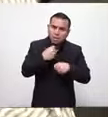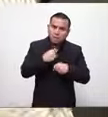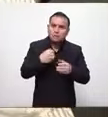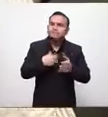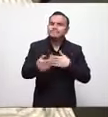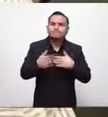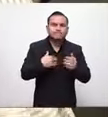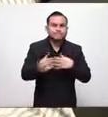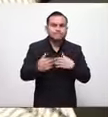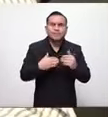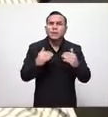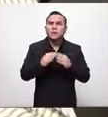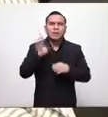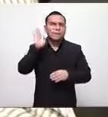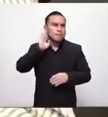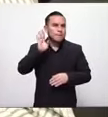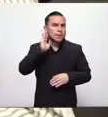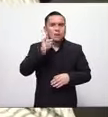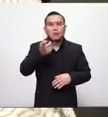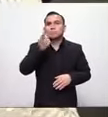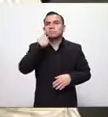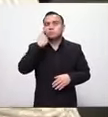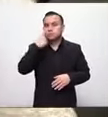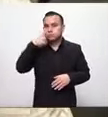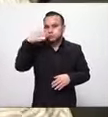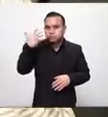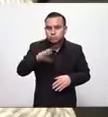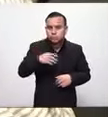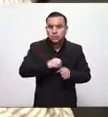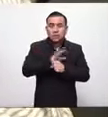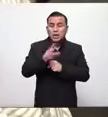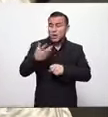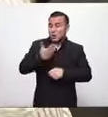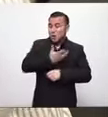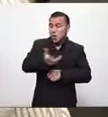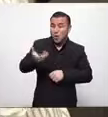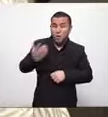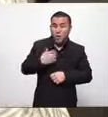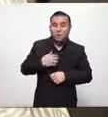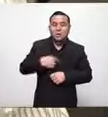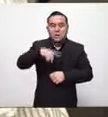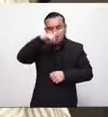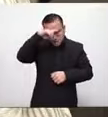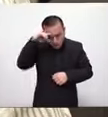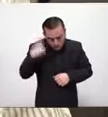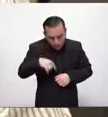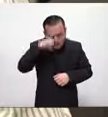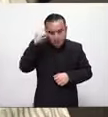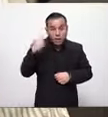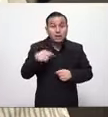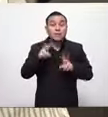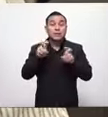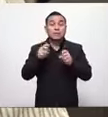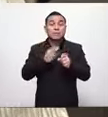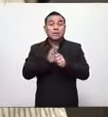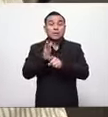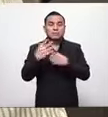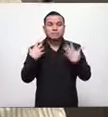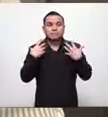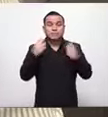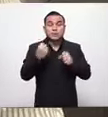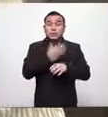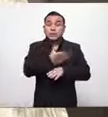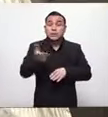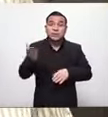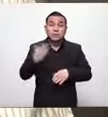un hospital que también está corriendo un riesgo hasta los médicos hasta los que están en la primera fila en las unidades de